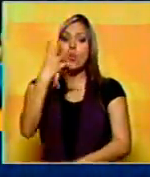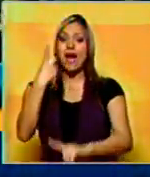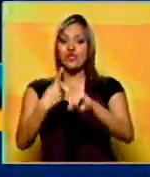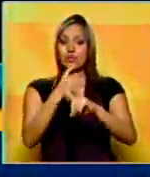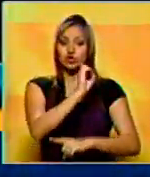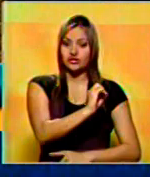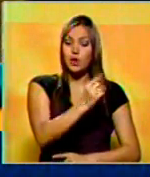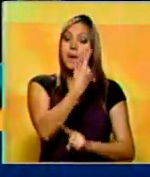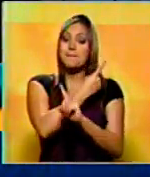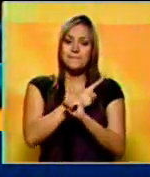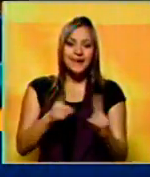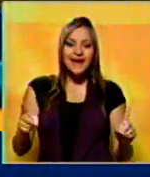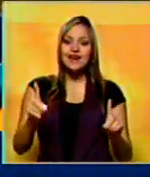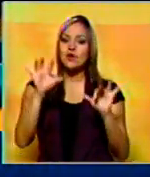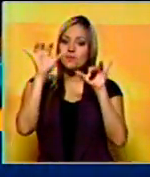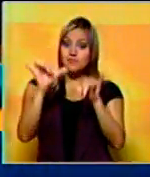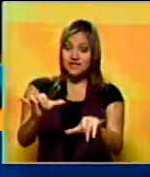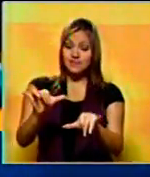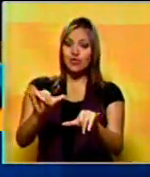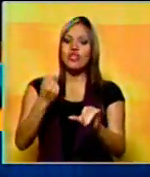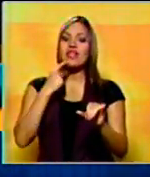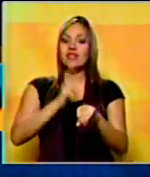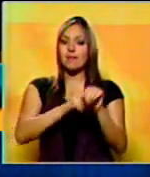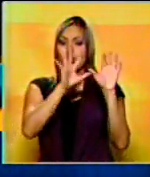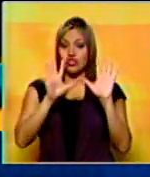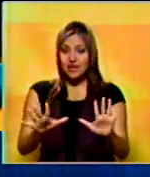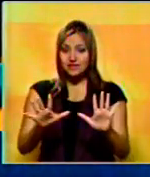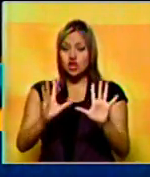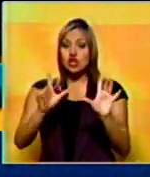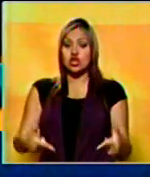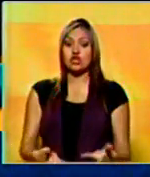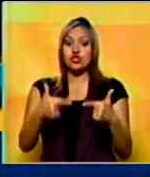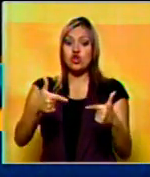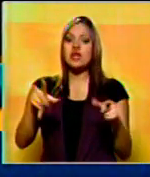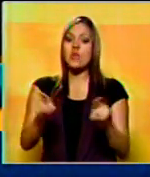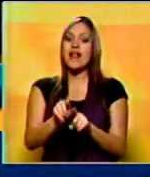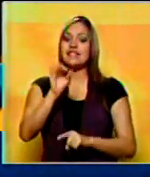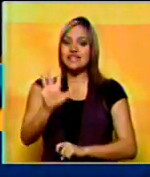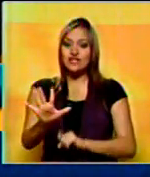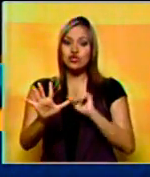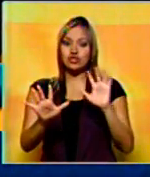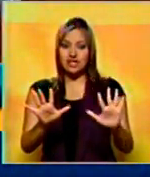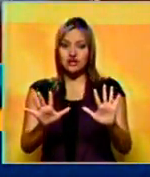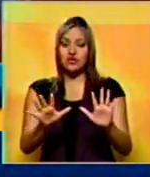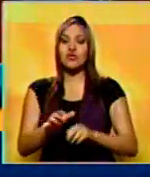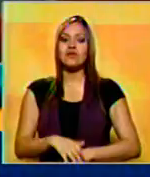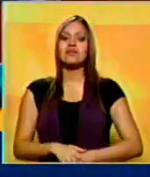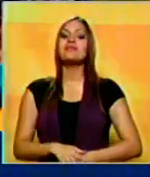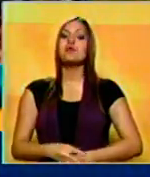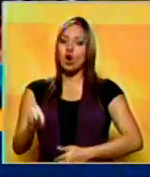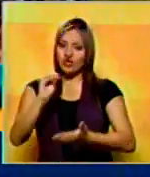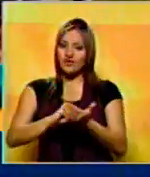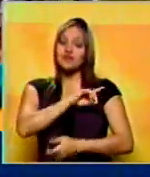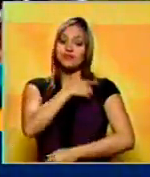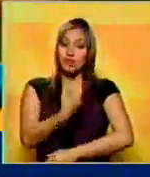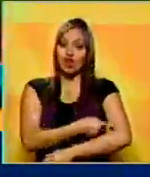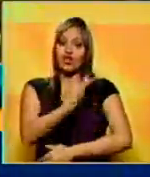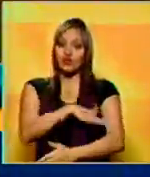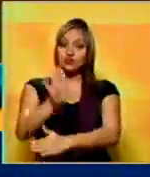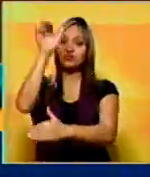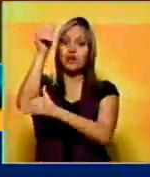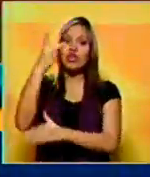0. Sin embargo, en la parte baja del décimo episodio y con el choque empatado a 5, Eliezer Alfonso volvió a ser el héroe por segunda noche